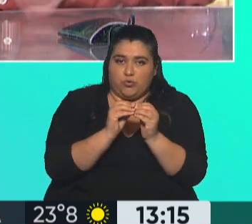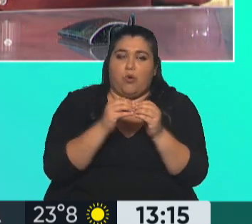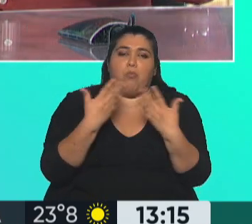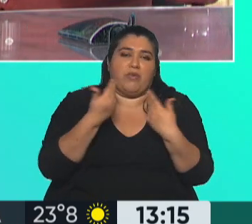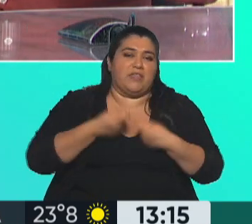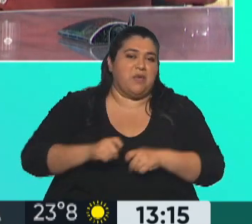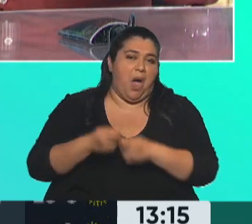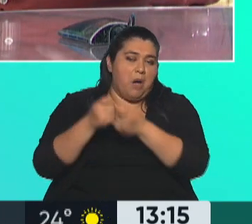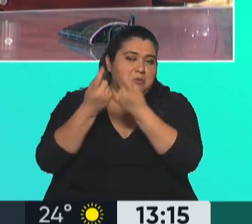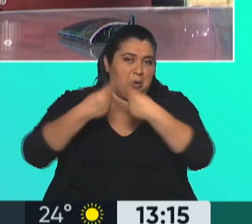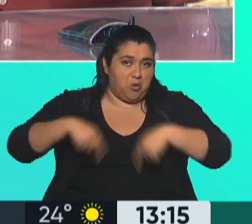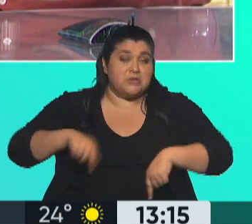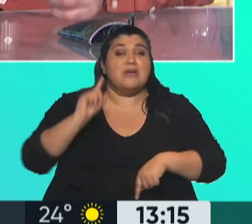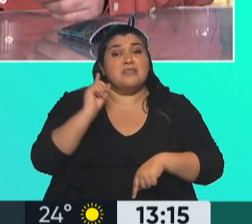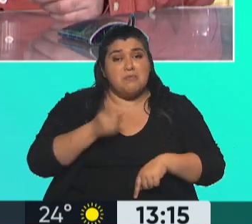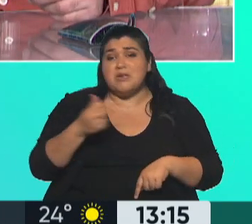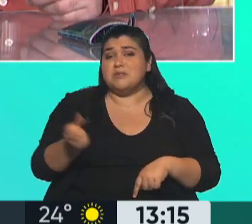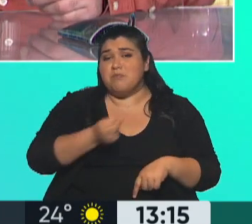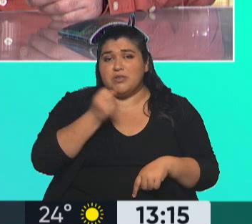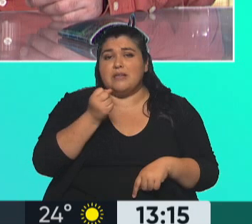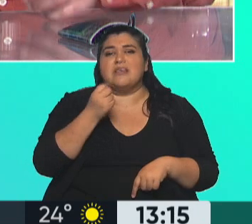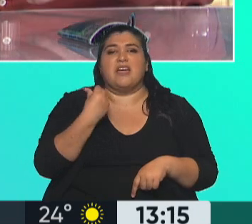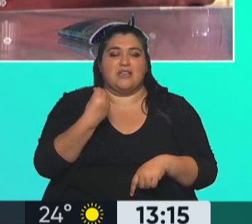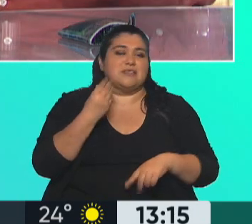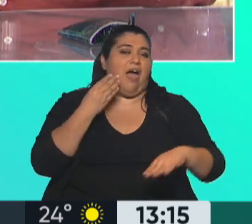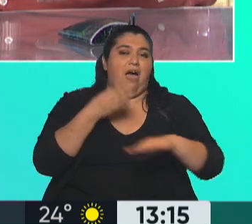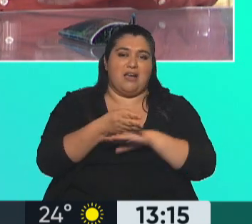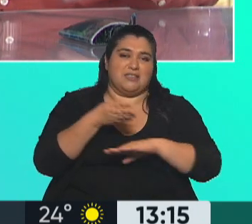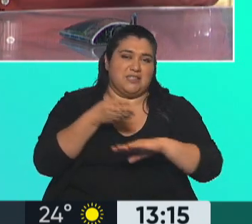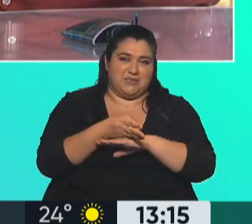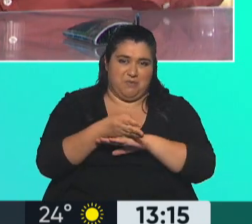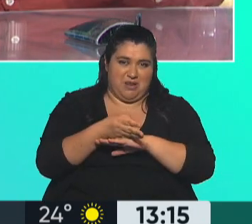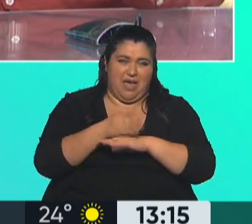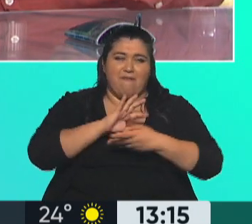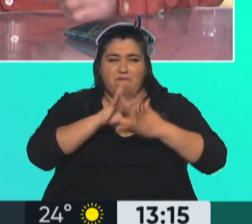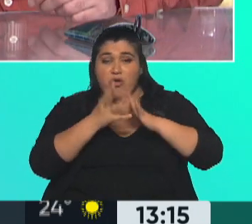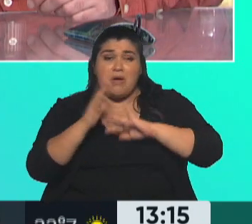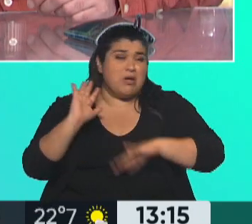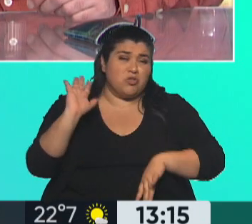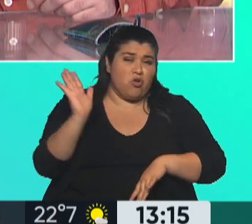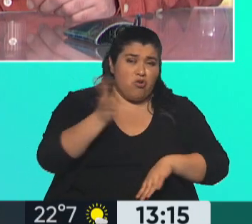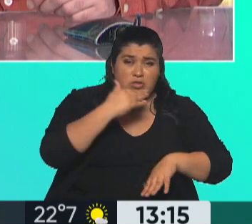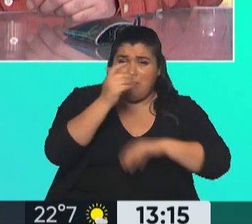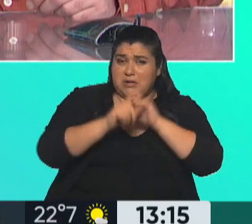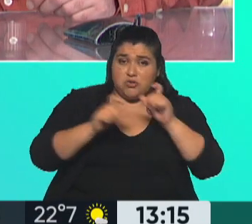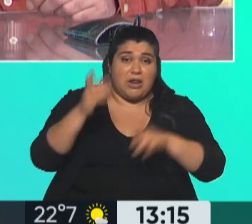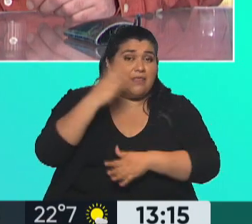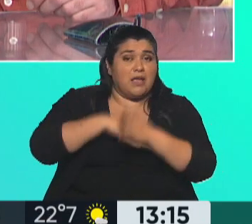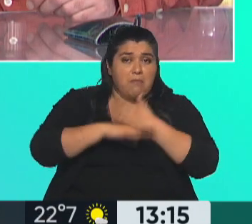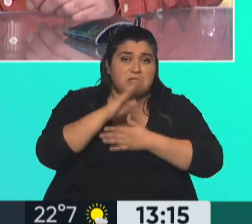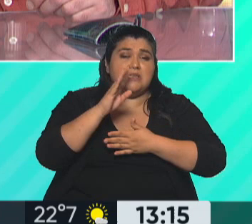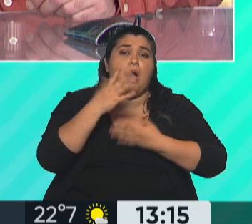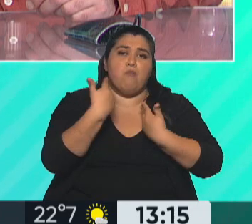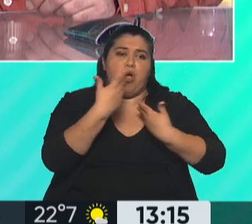los trámites y además contemplando todos los criterios de accesibilidad en el formato, para que todas las personas con discapacidad lo